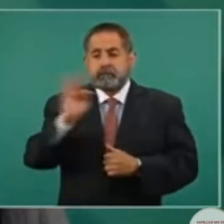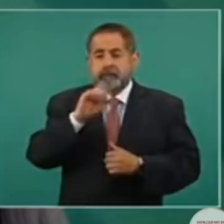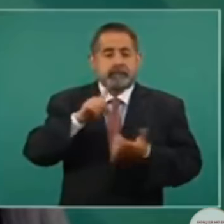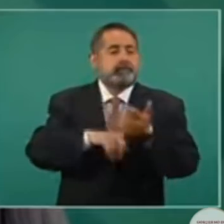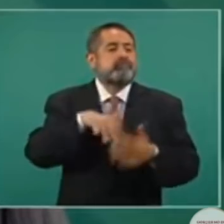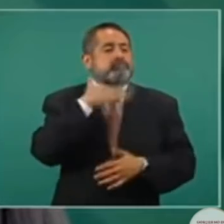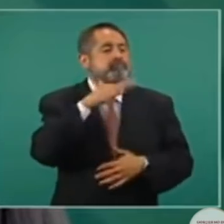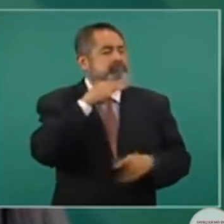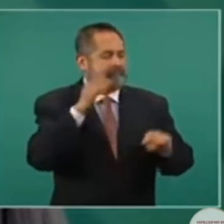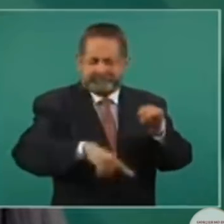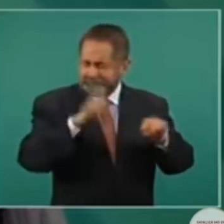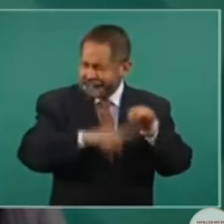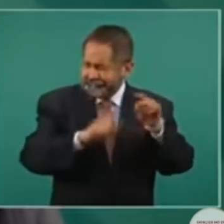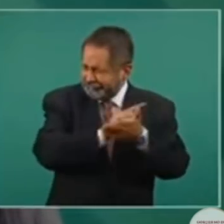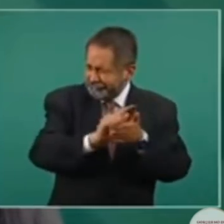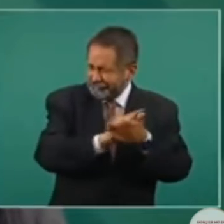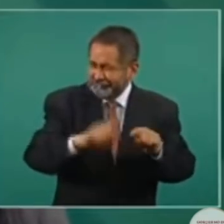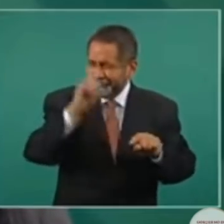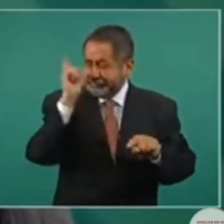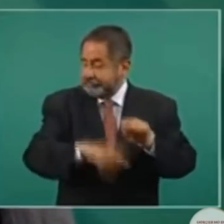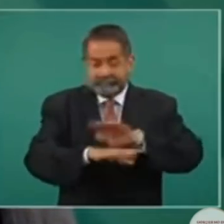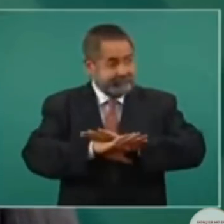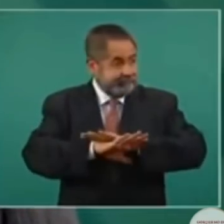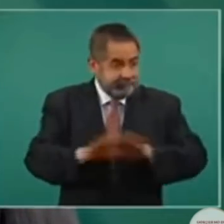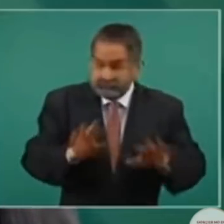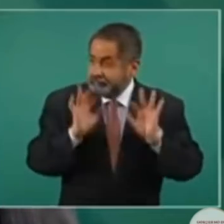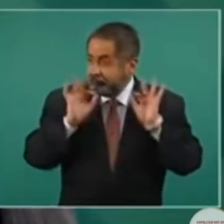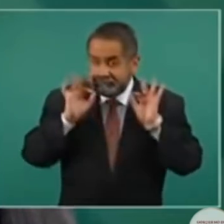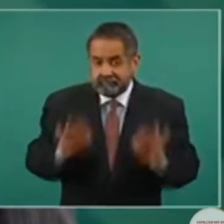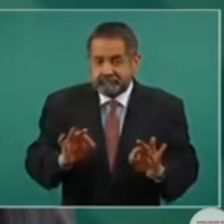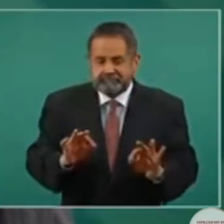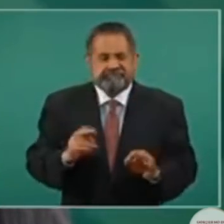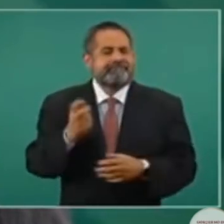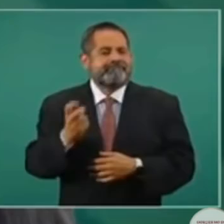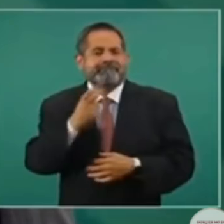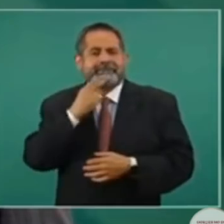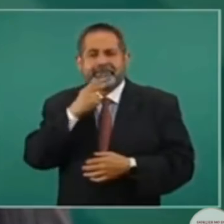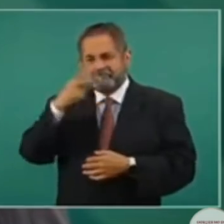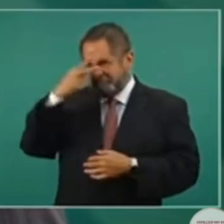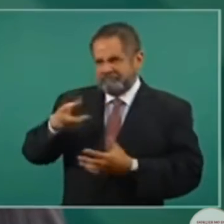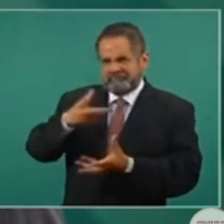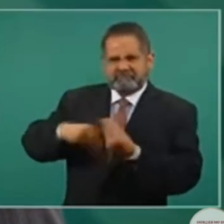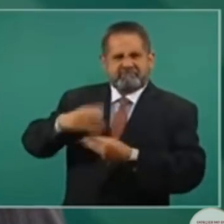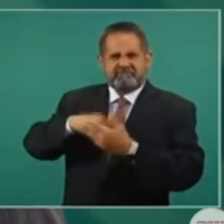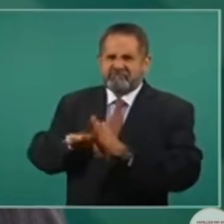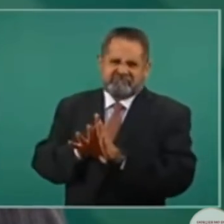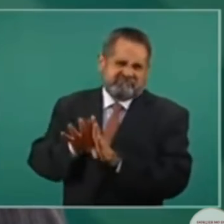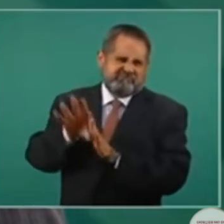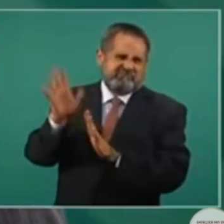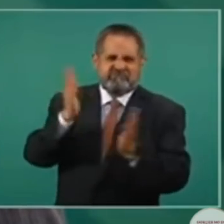cuando Estados Unidos financió a grupos opositores para tirar al gobierno del presidente Madero.